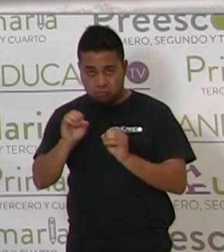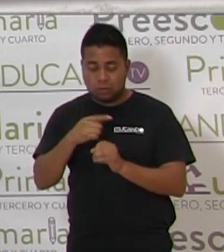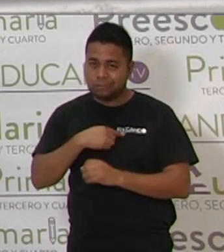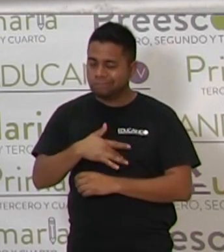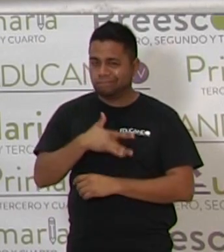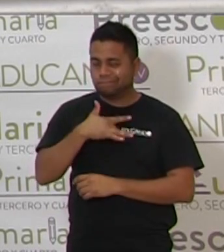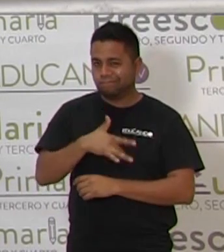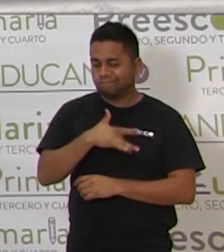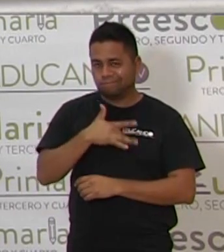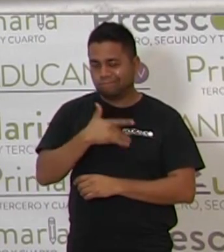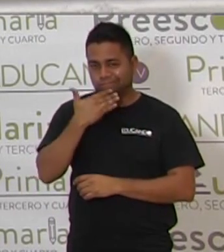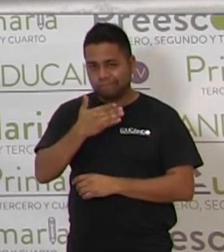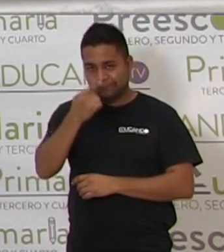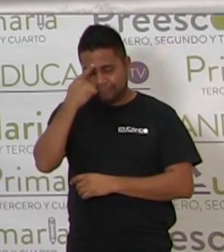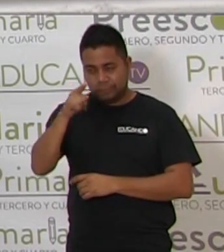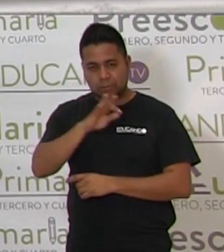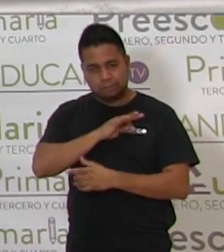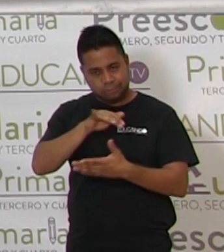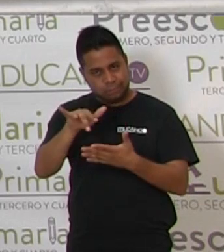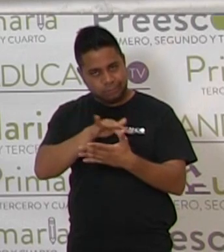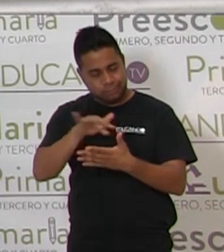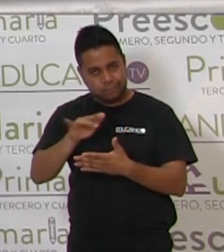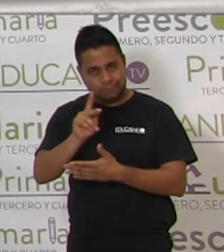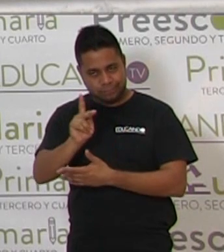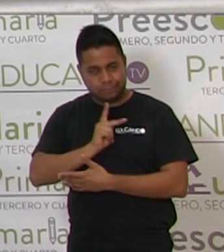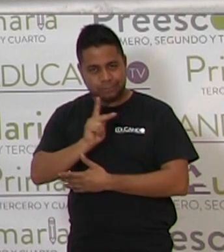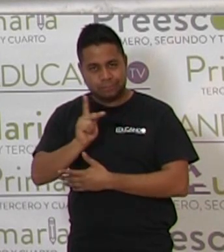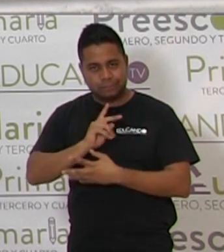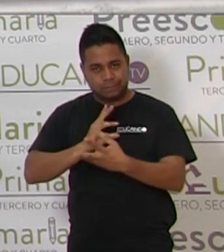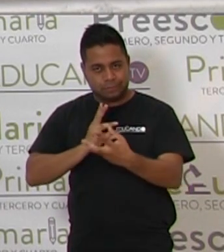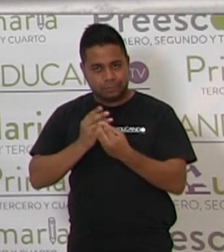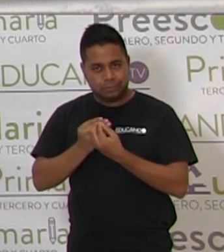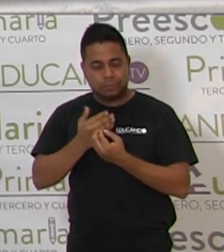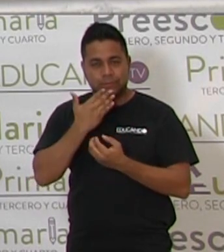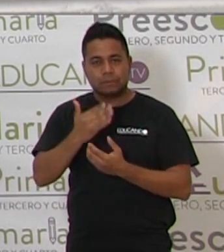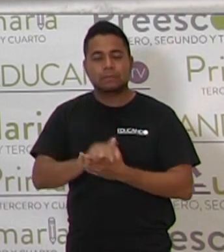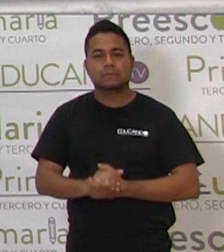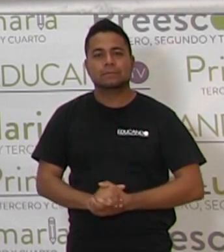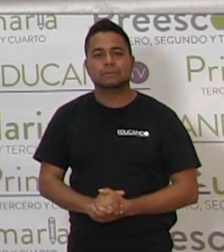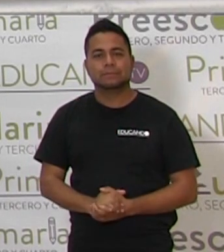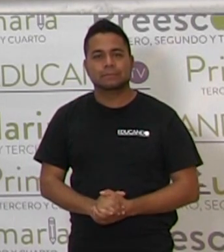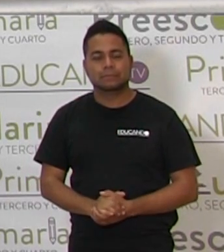completa, para que tú también vayas leyendo conmigo, ¿sale?